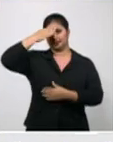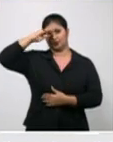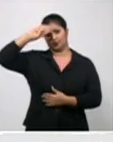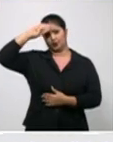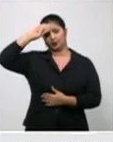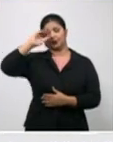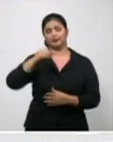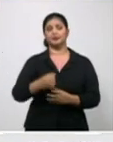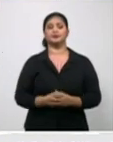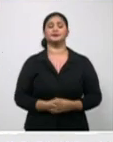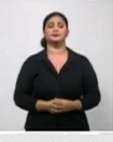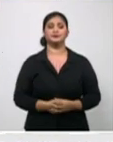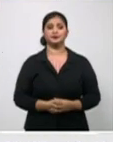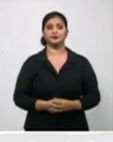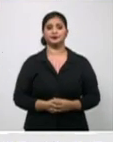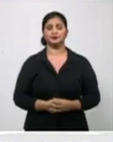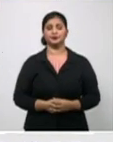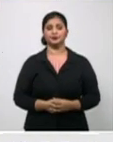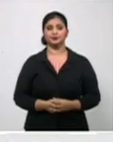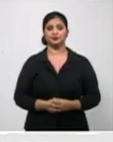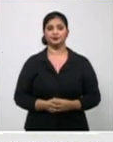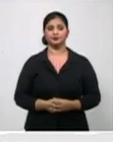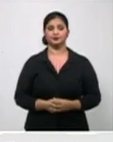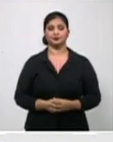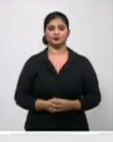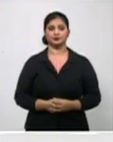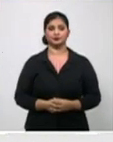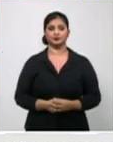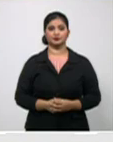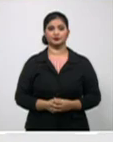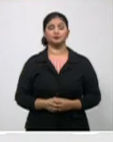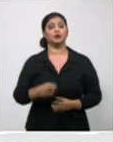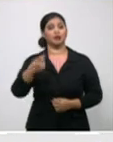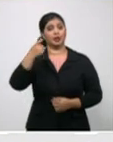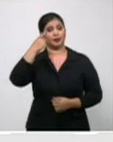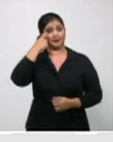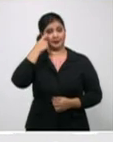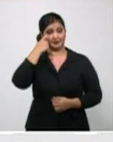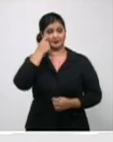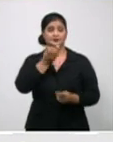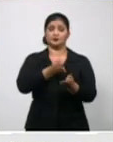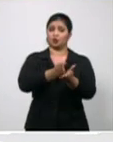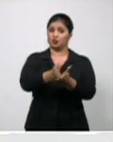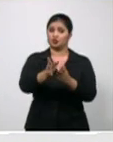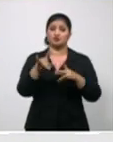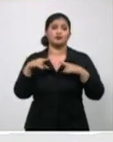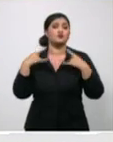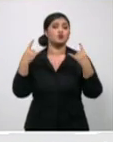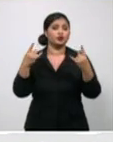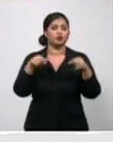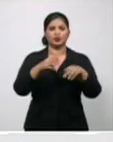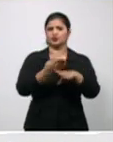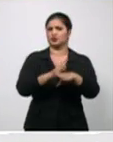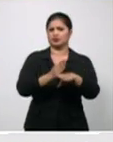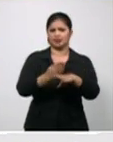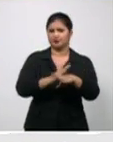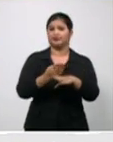se sigue produciendo un número importante de fallecimientos, pudiéramos decir que la letalidad